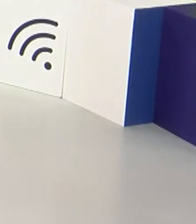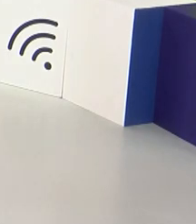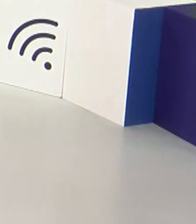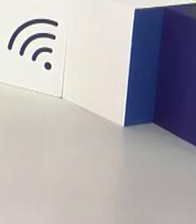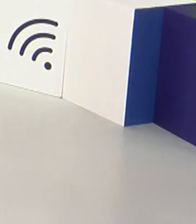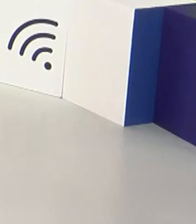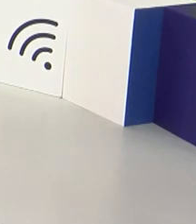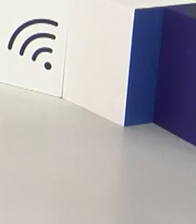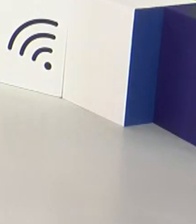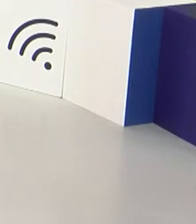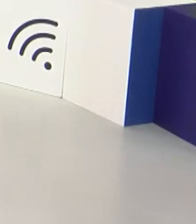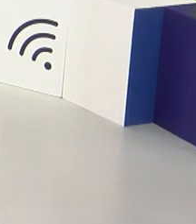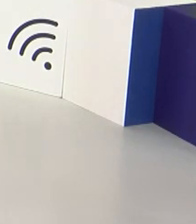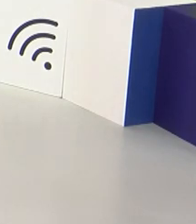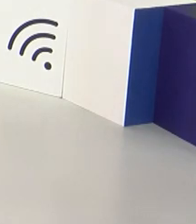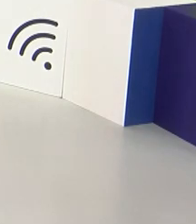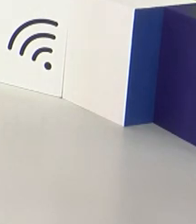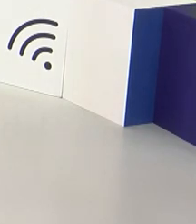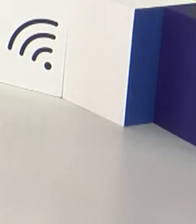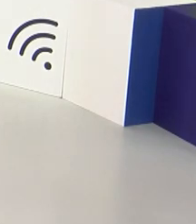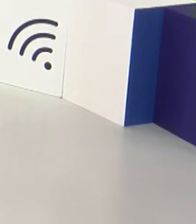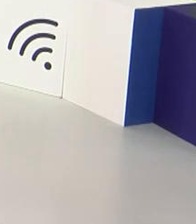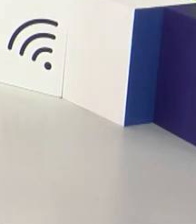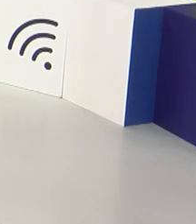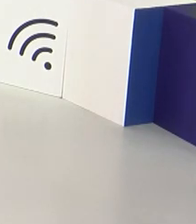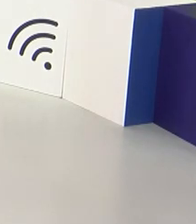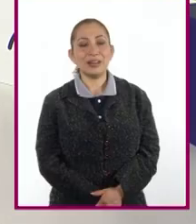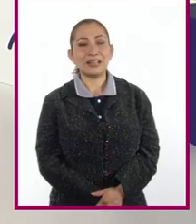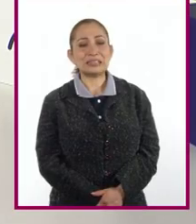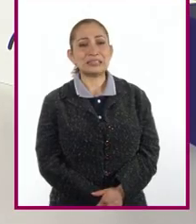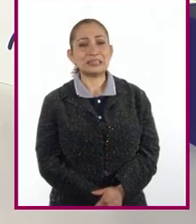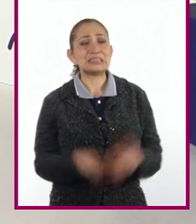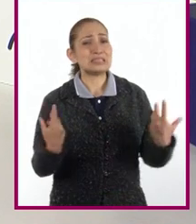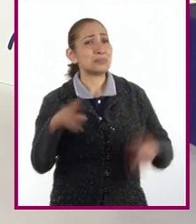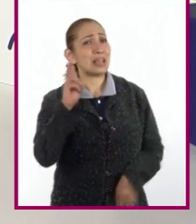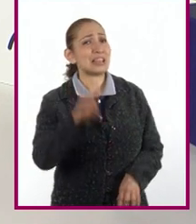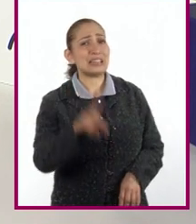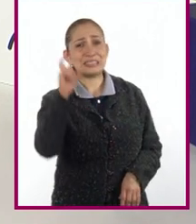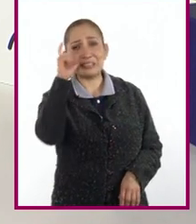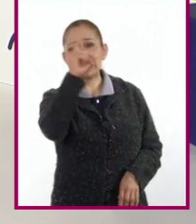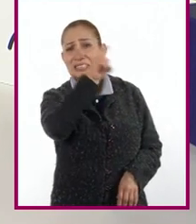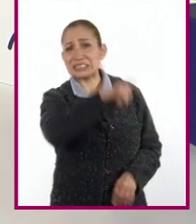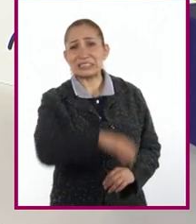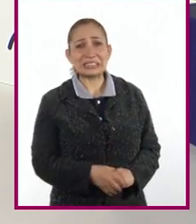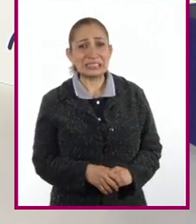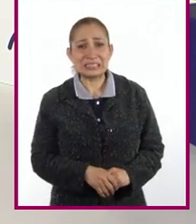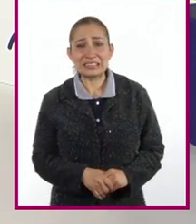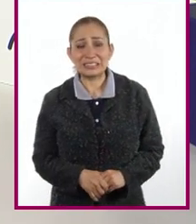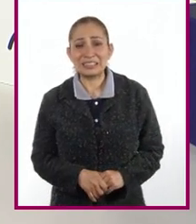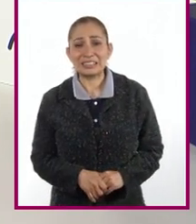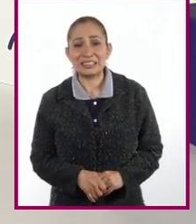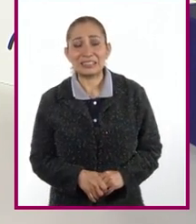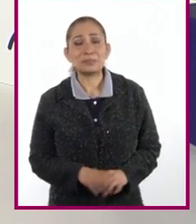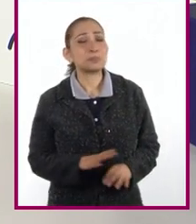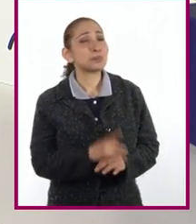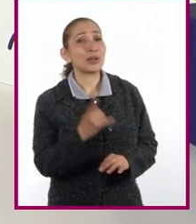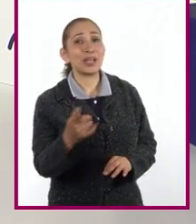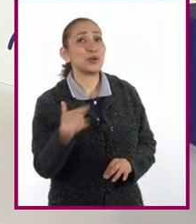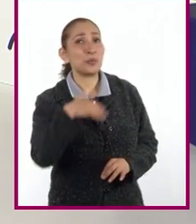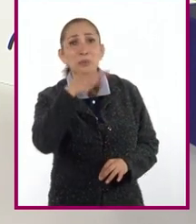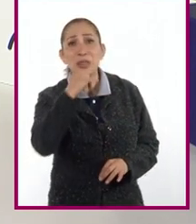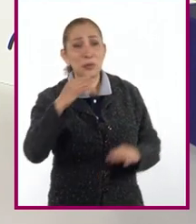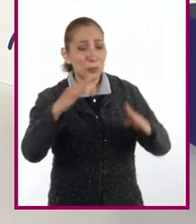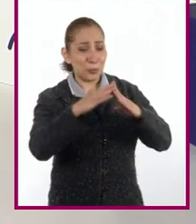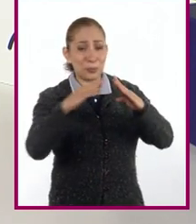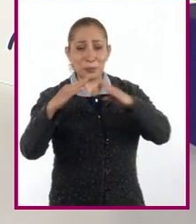¡Suscríbete La verdad, se me hizo muy complicado, ya que no las podía